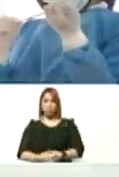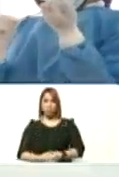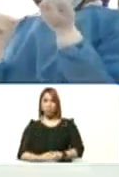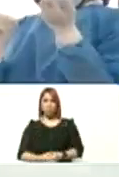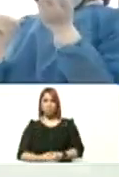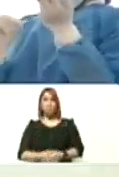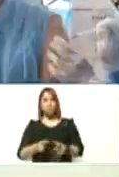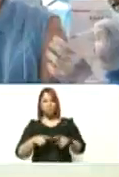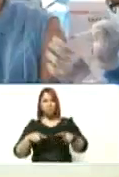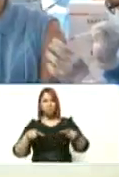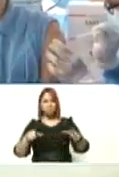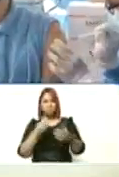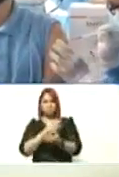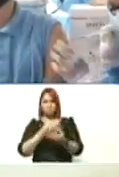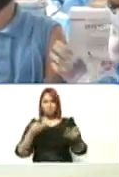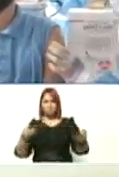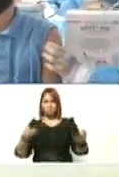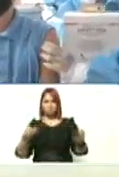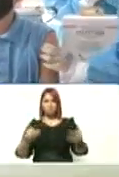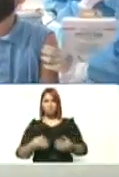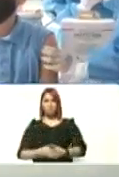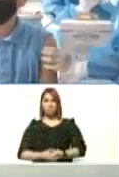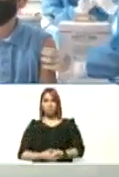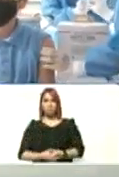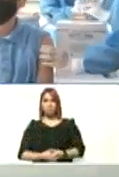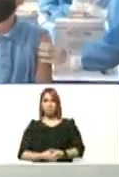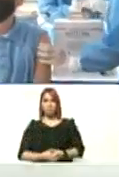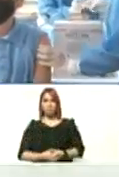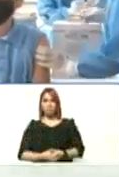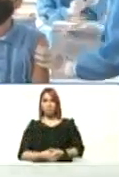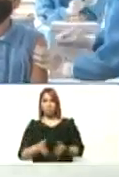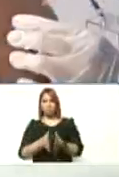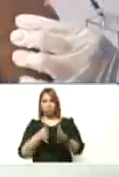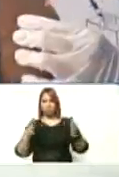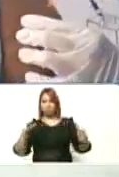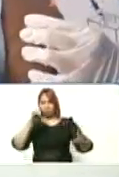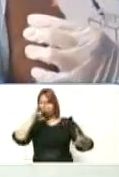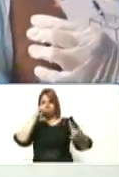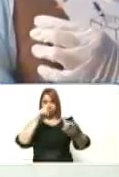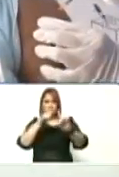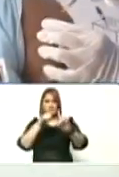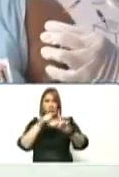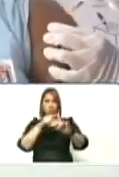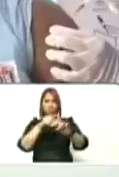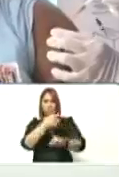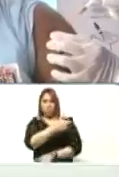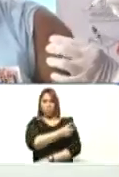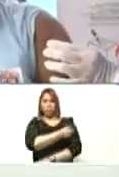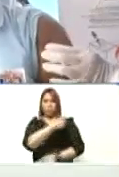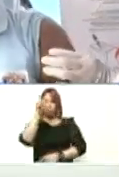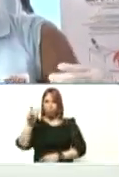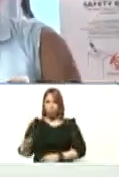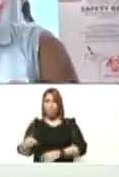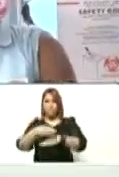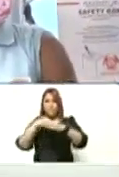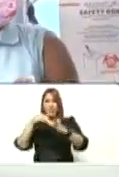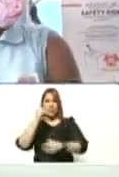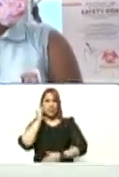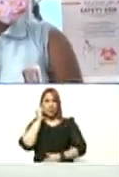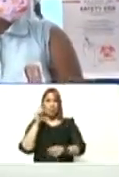extraordinario para ponernos grandes metas de vacunación y elicce santaella